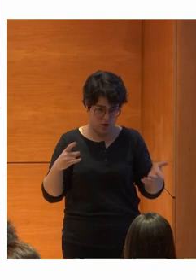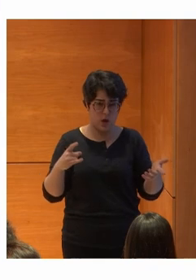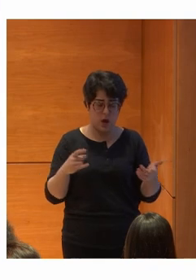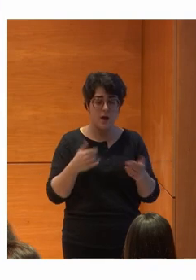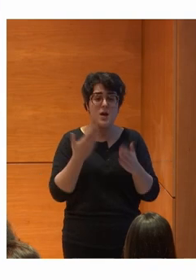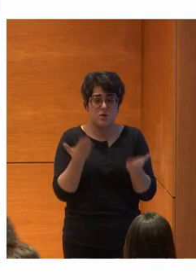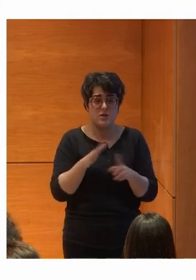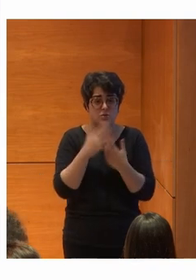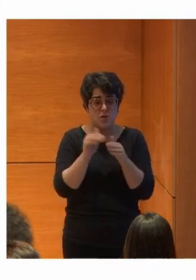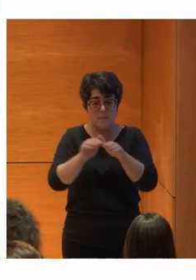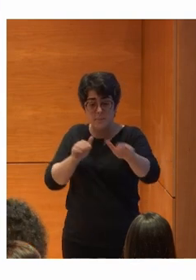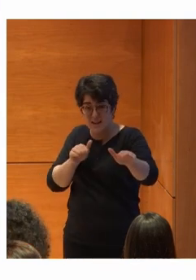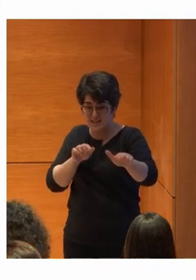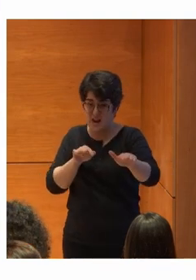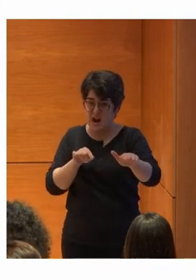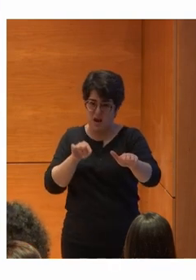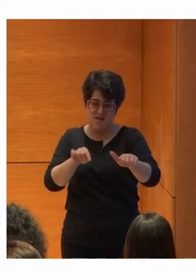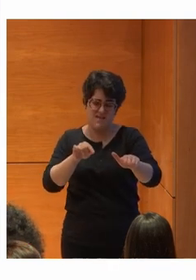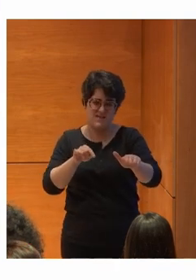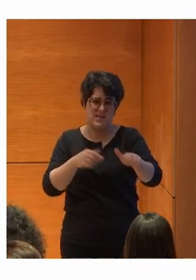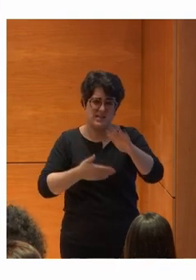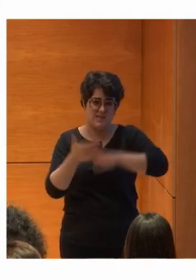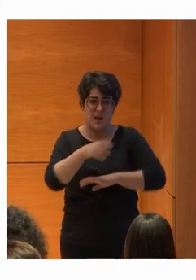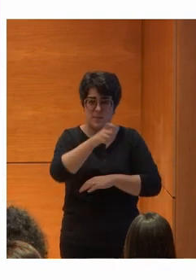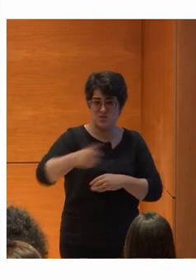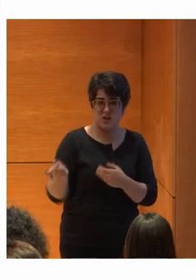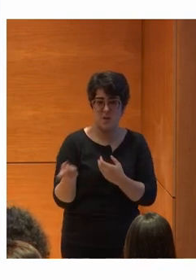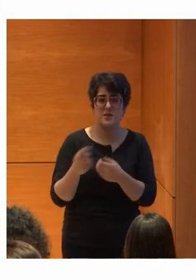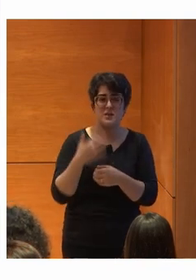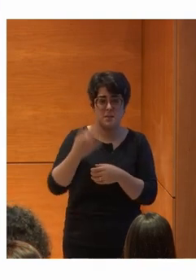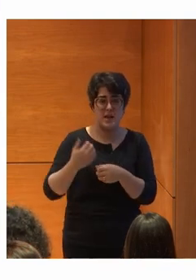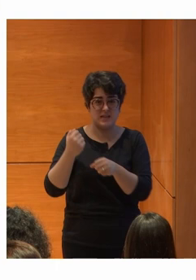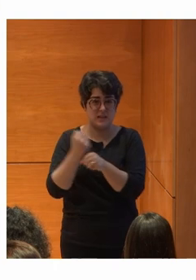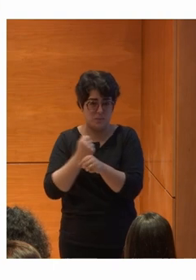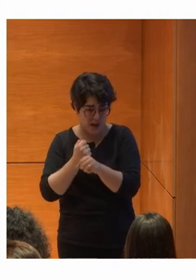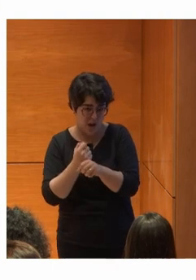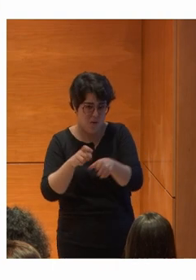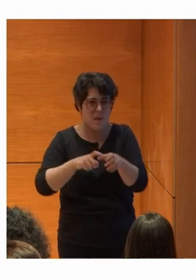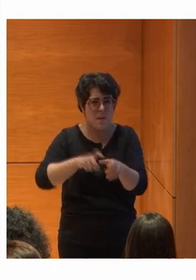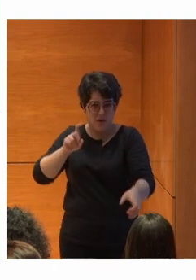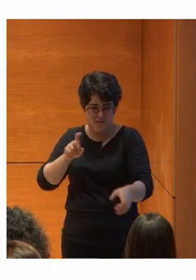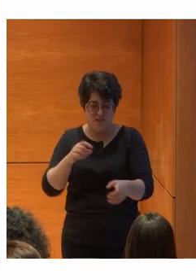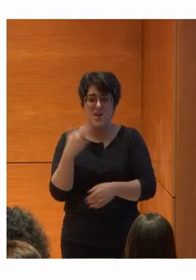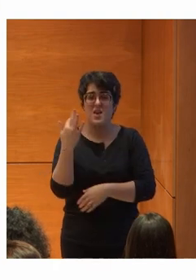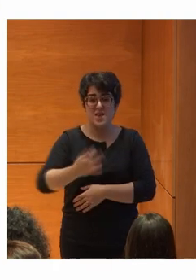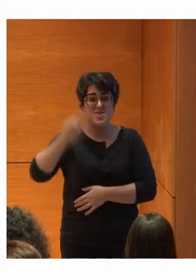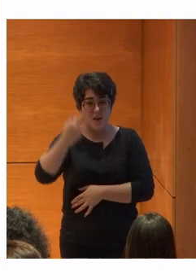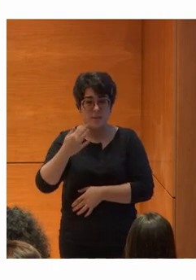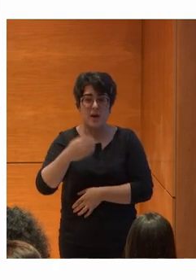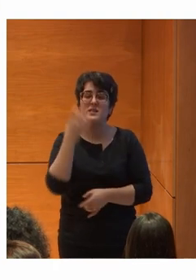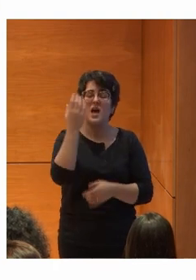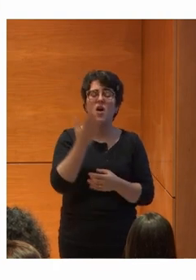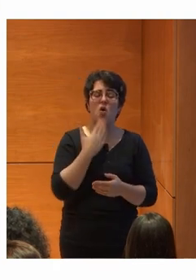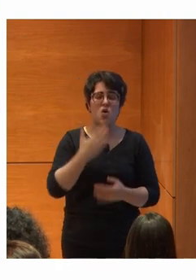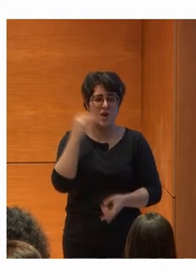brecha Pues además Restringe La participación De las personas En el empleo Y en otra cosa Que es muy importante Que son las actividades De